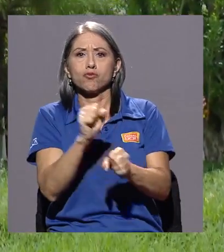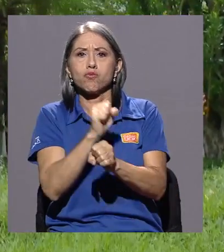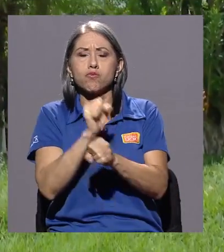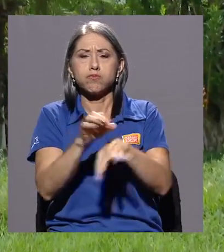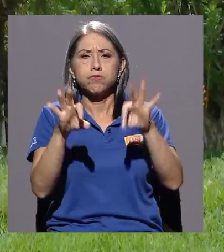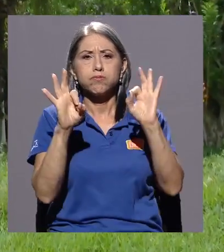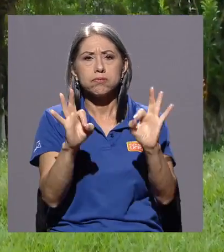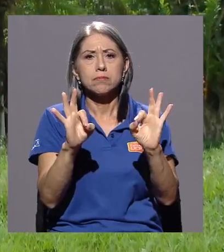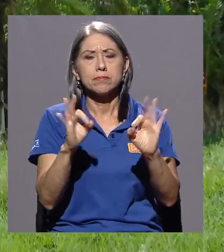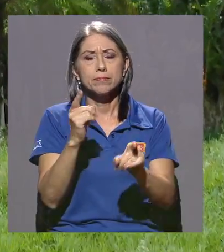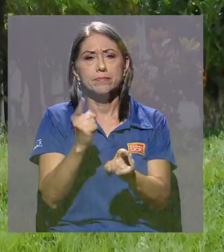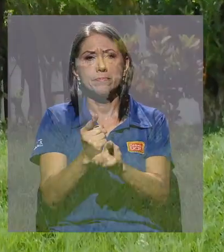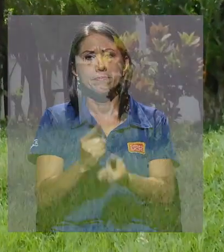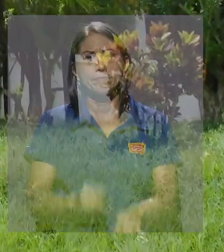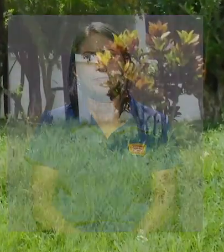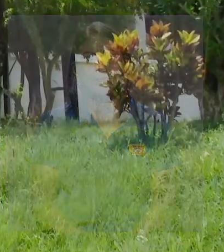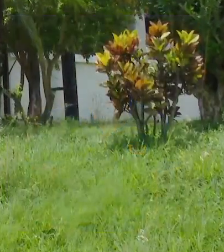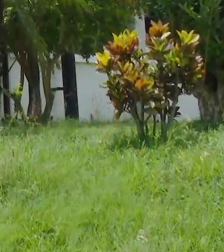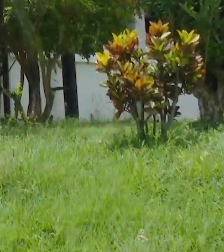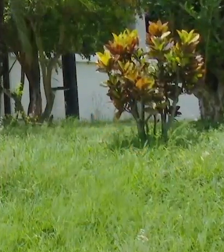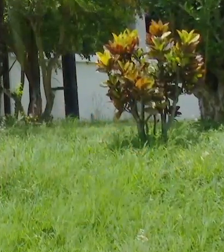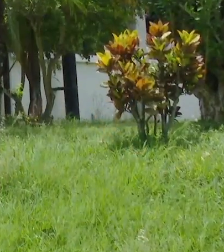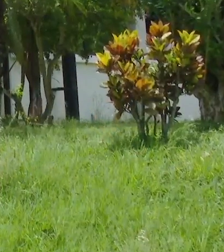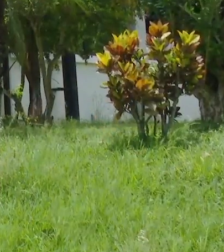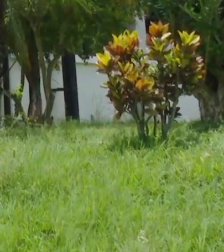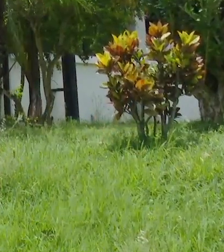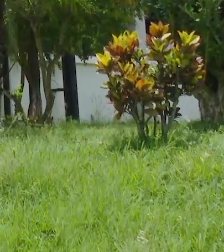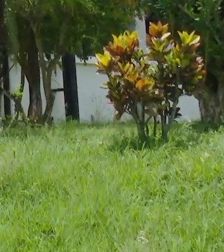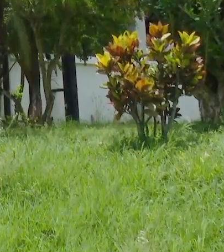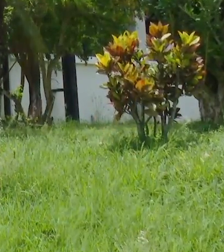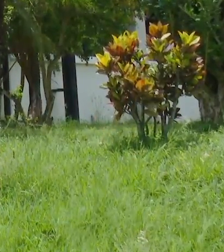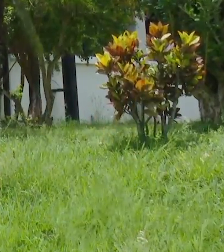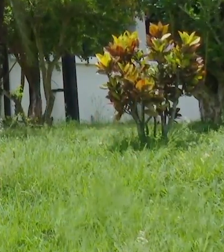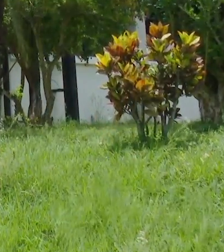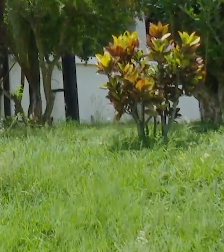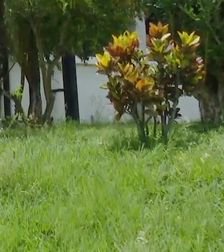¡Gracias! ¡Gracias! ¡Gracias! ¡Gracias!